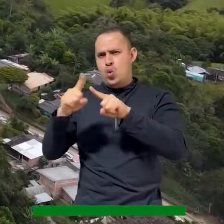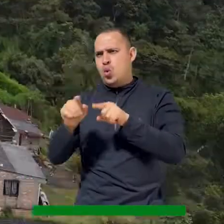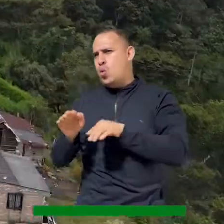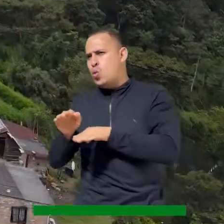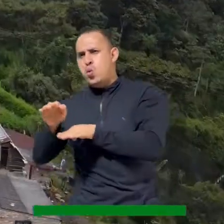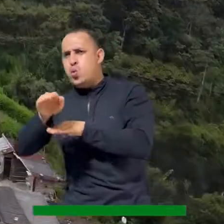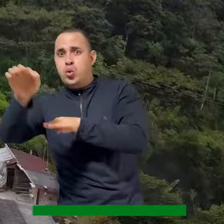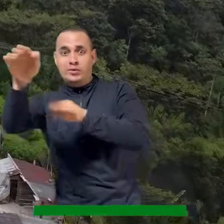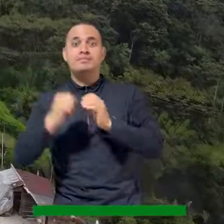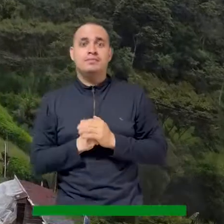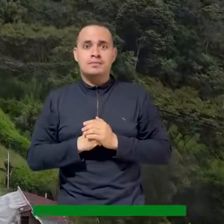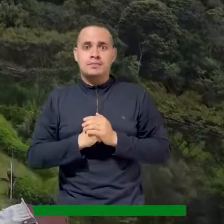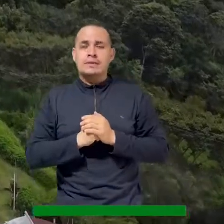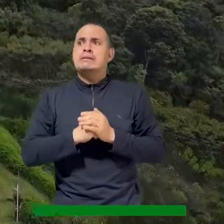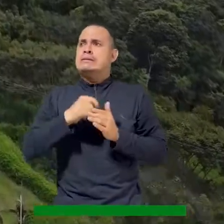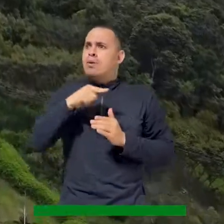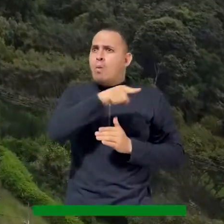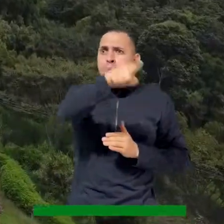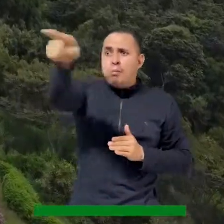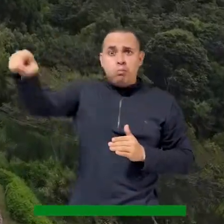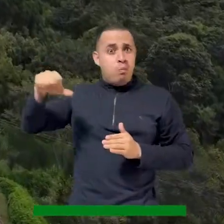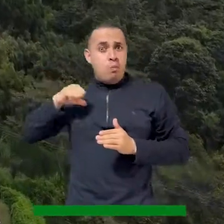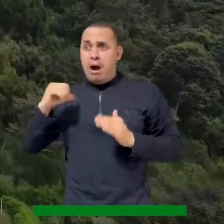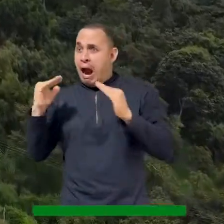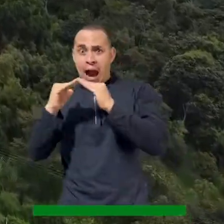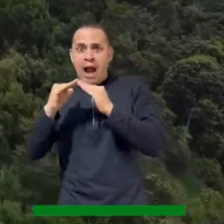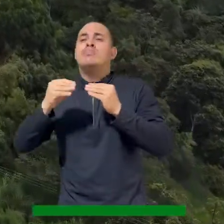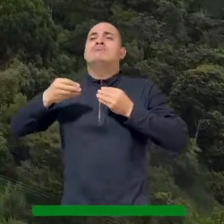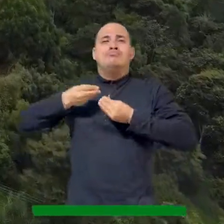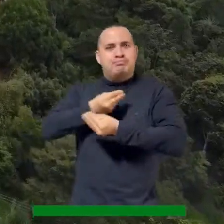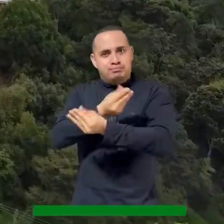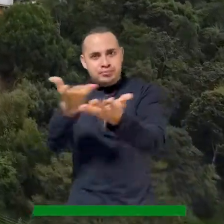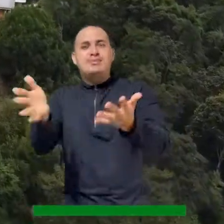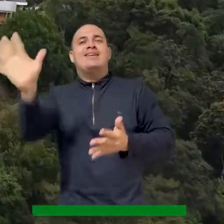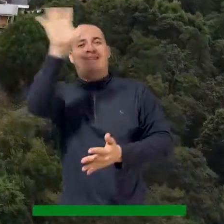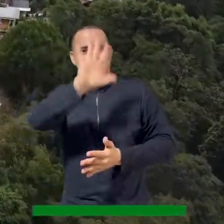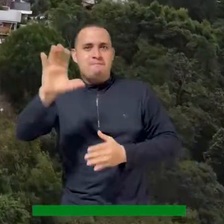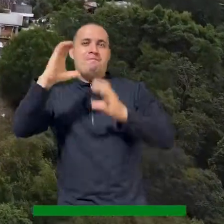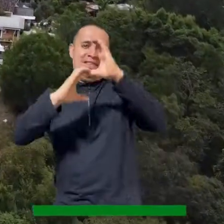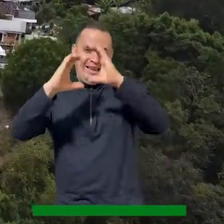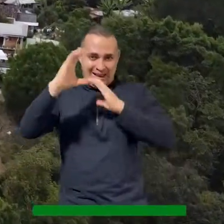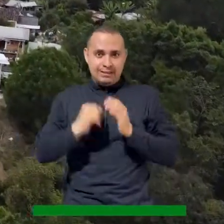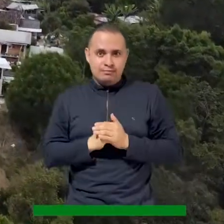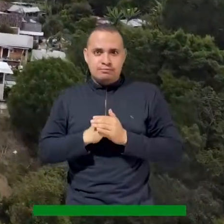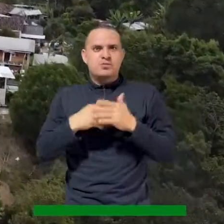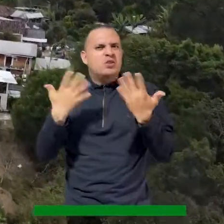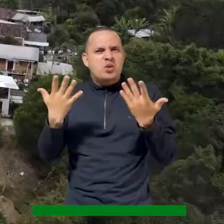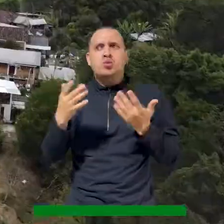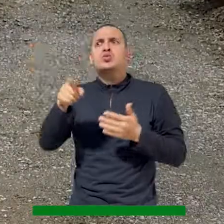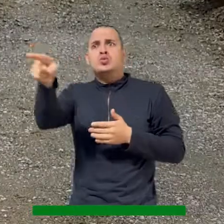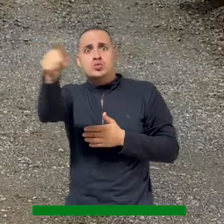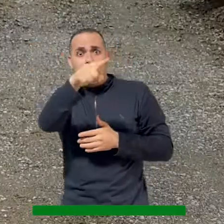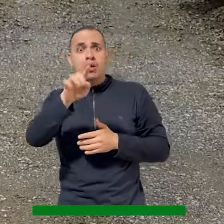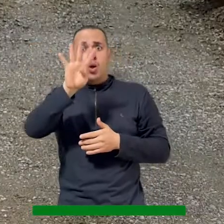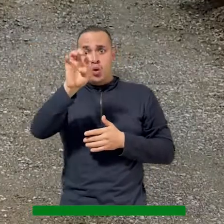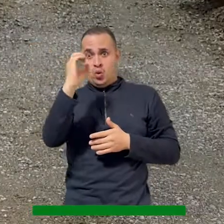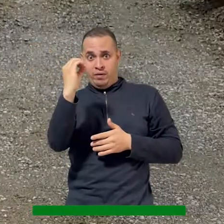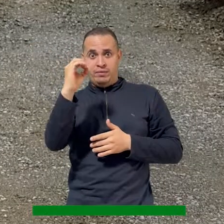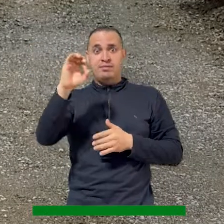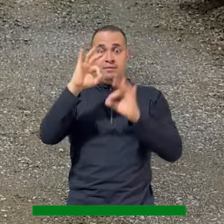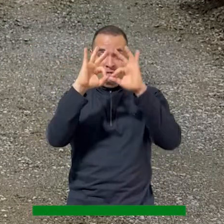terciarias. Buscamos disminuir el déficit de vivienda en nuestro departamento. Es así como hemos llegado a más de